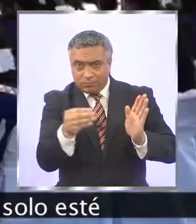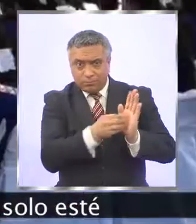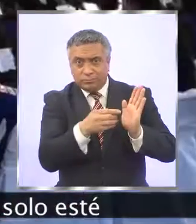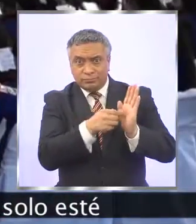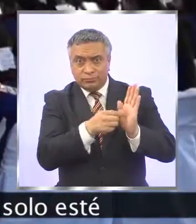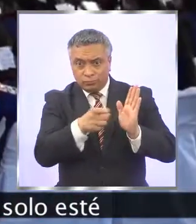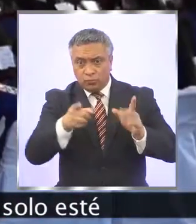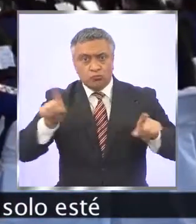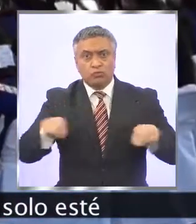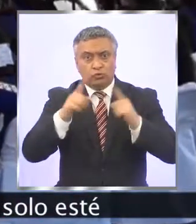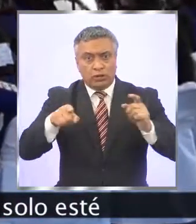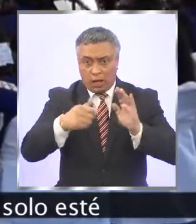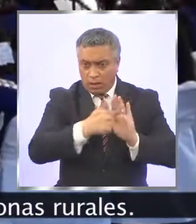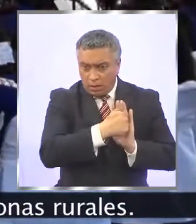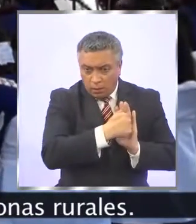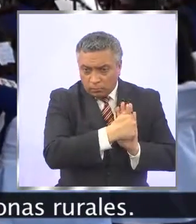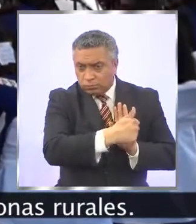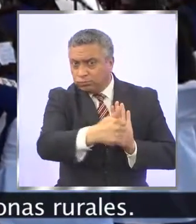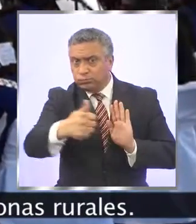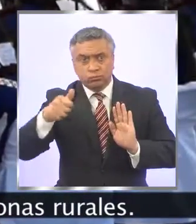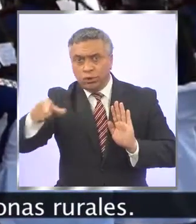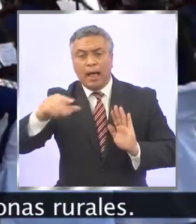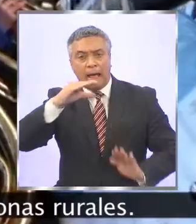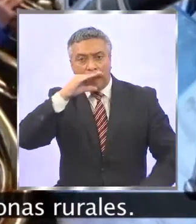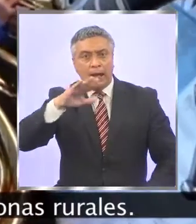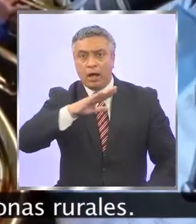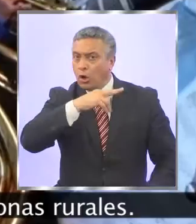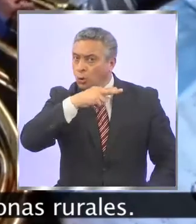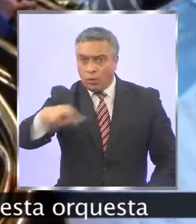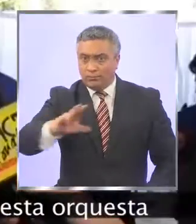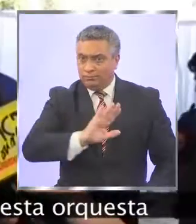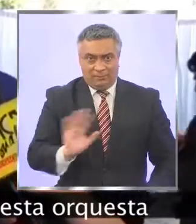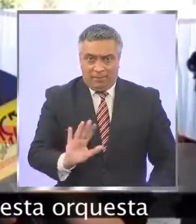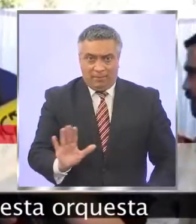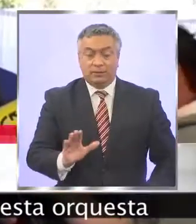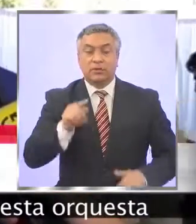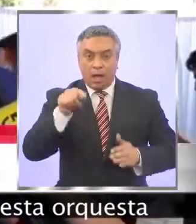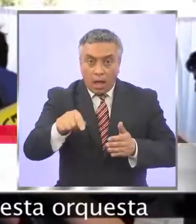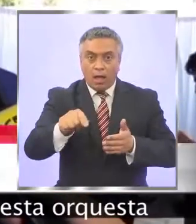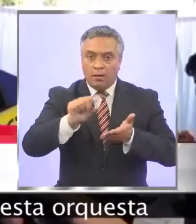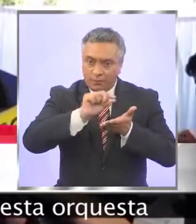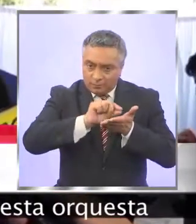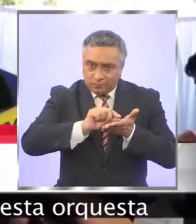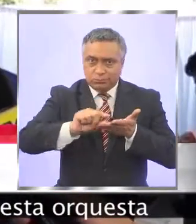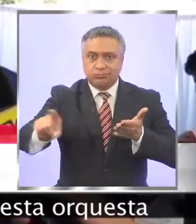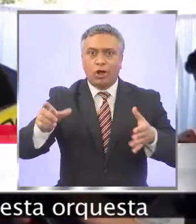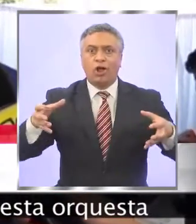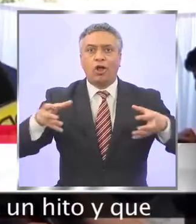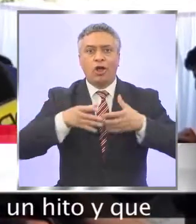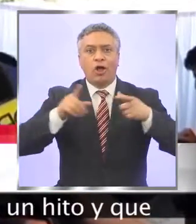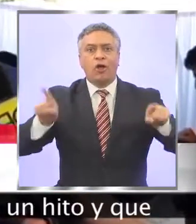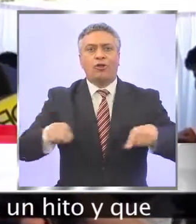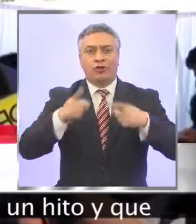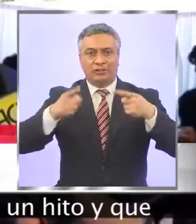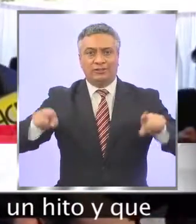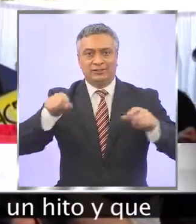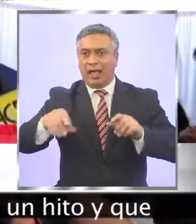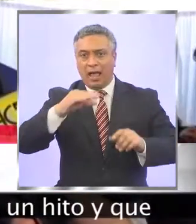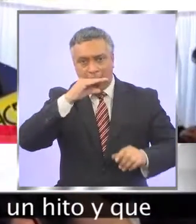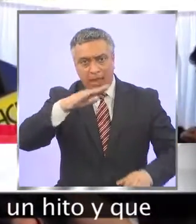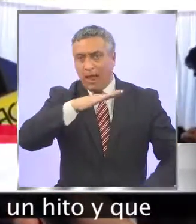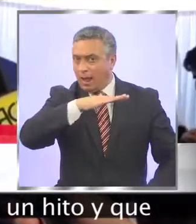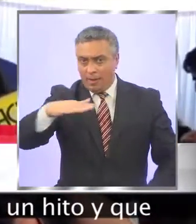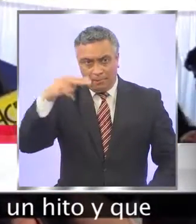agrupación musical que solo esté conformada por niños de las zonas rurales. Hoy día estamos dando origen a esta Orquesta Sinfónica